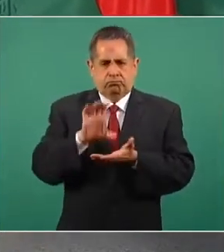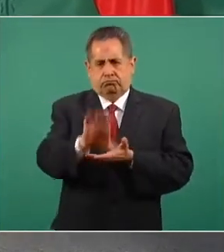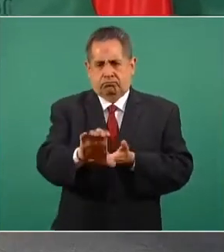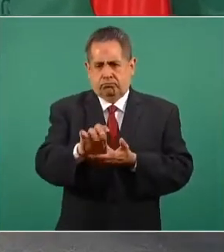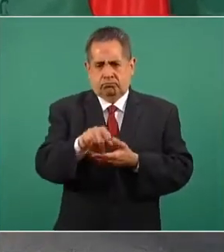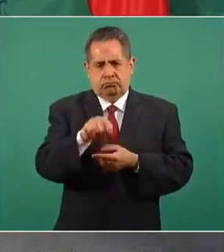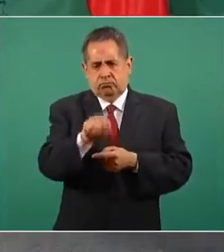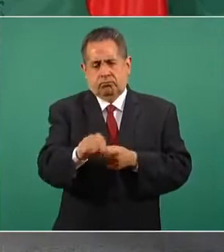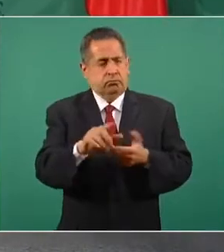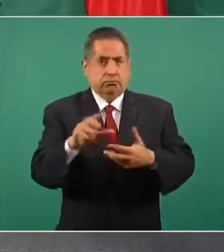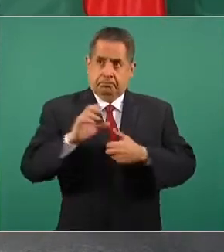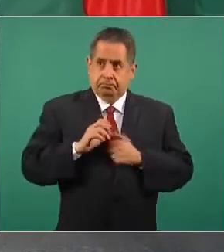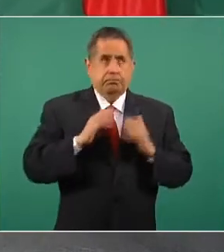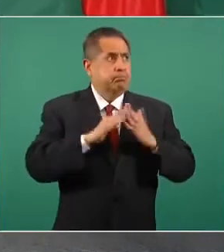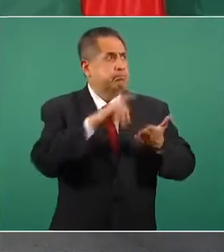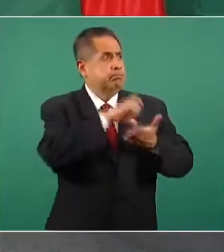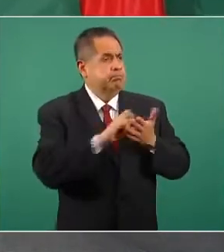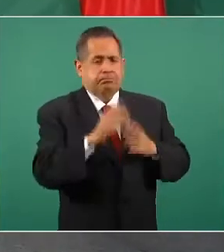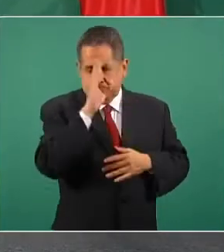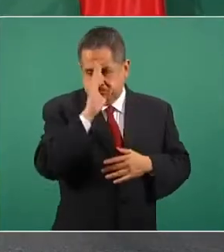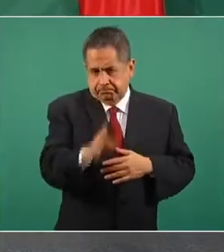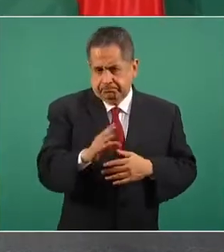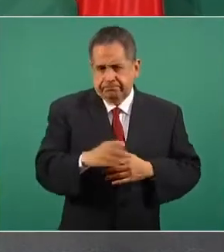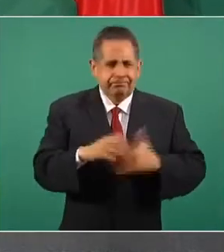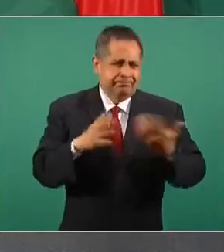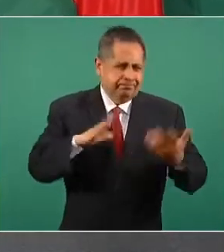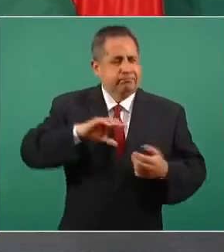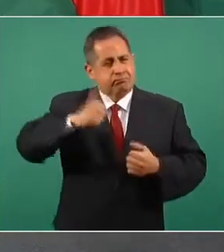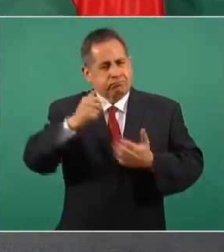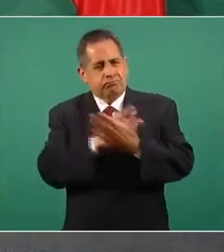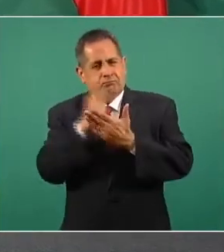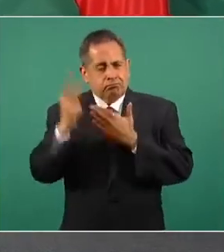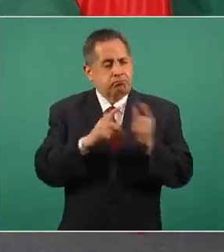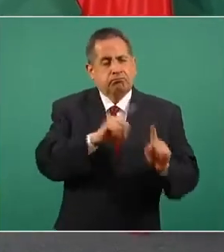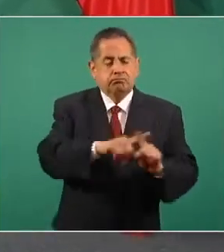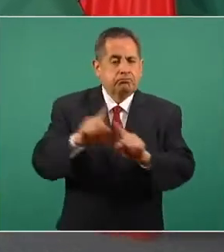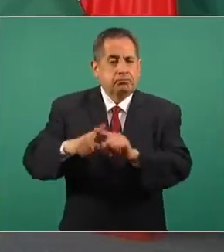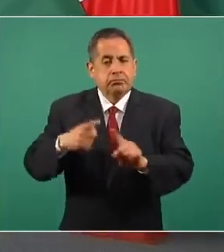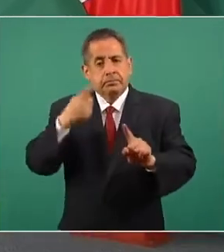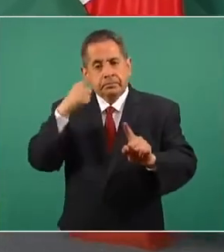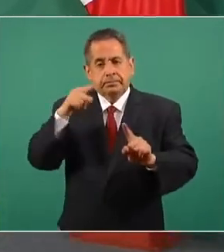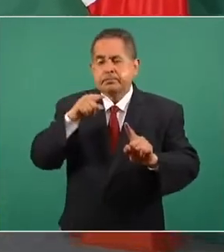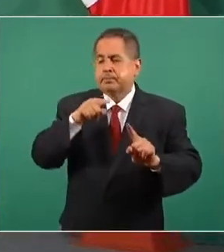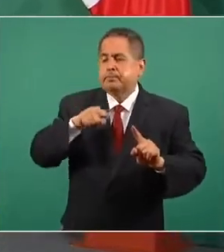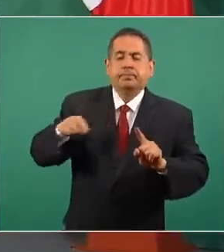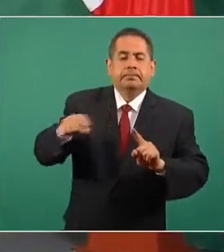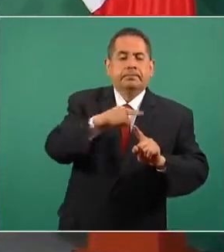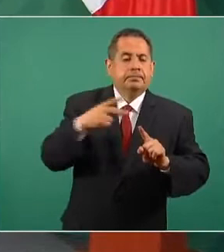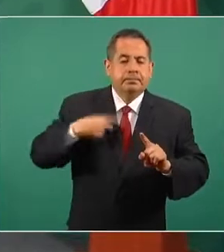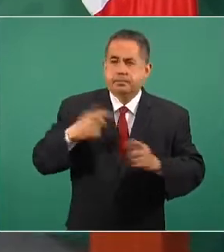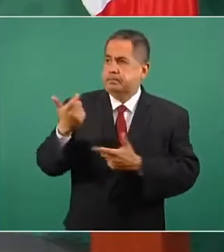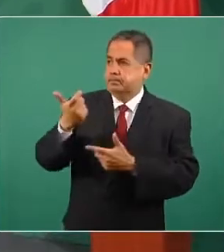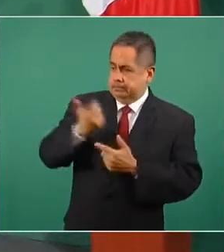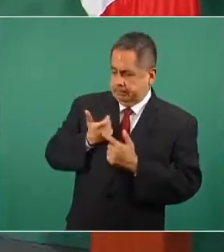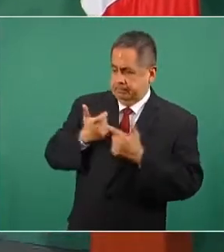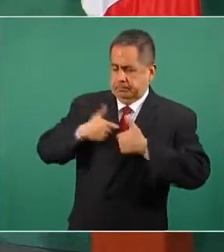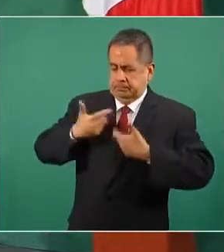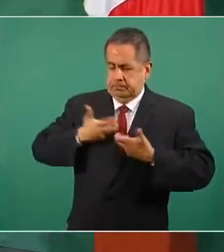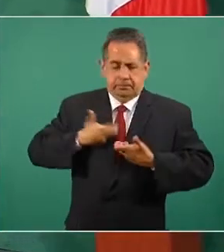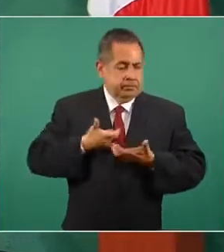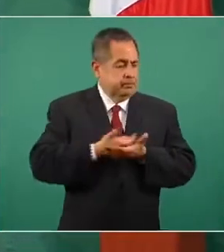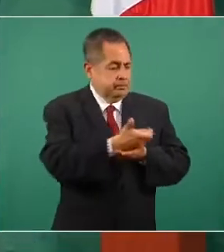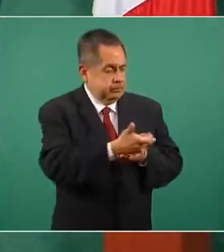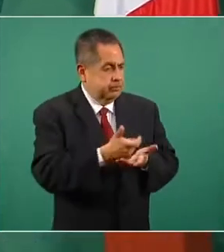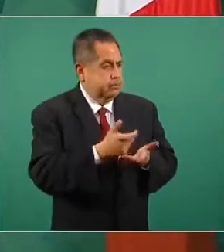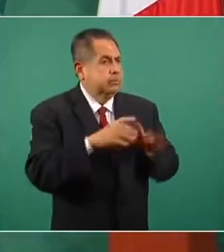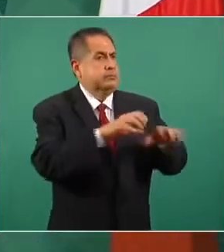intermediarios, y se han buscado abrir otro tipo de programas para que la gente pueda usar directamente su recurso e invertirlo. Con